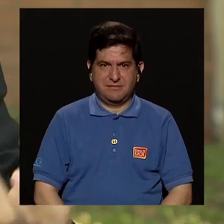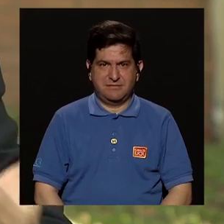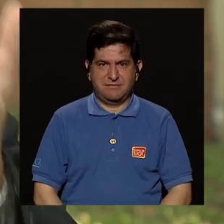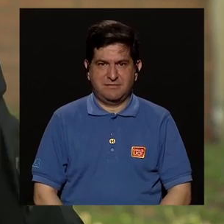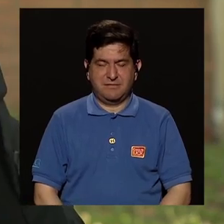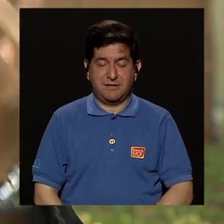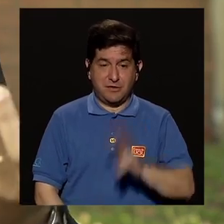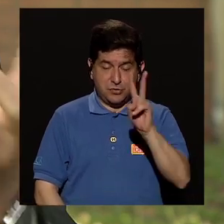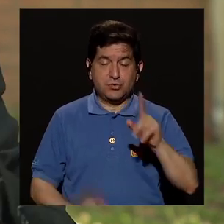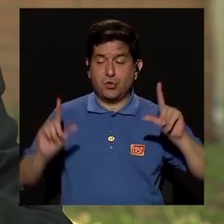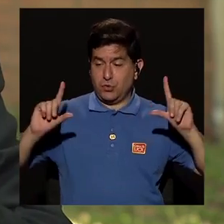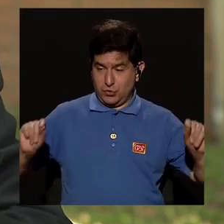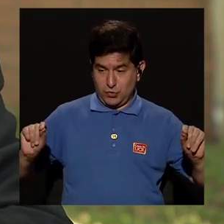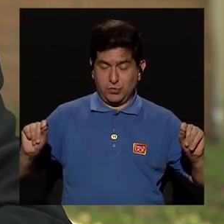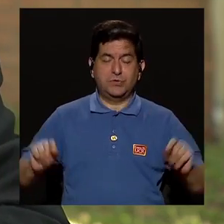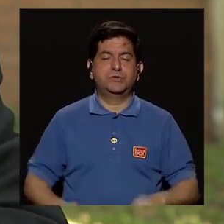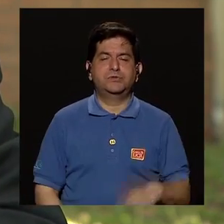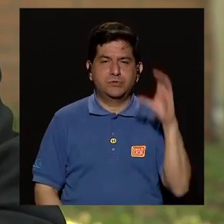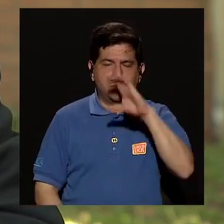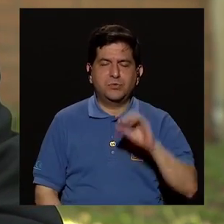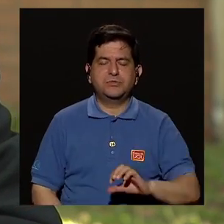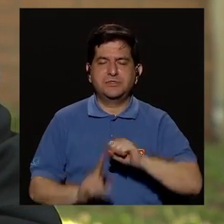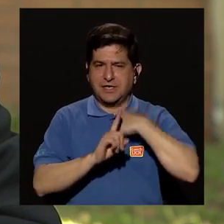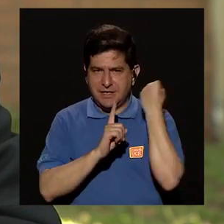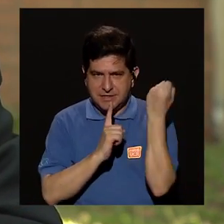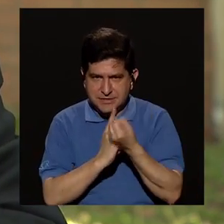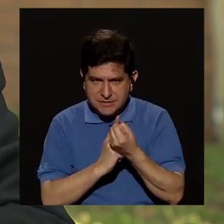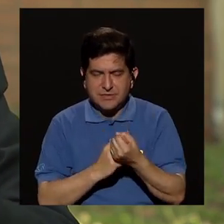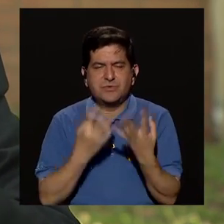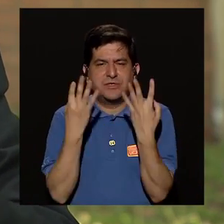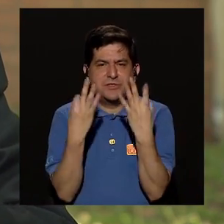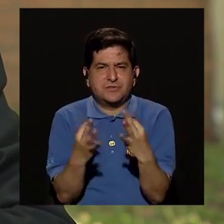entonces esos son los dos extremos debemos buscar una posibilidad